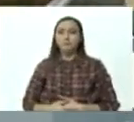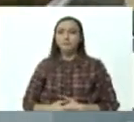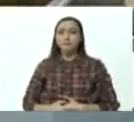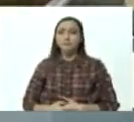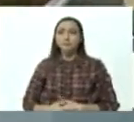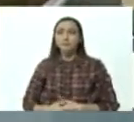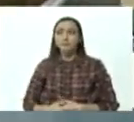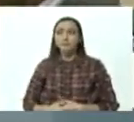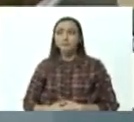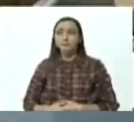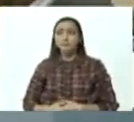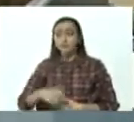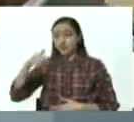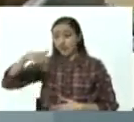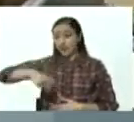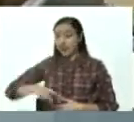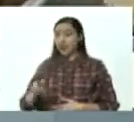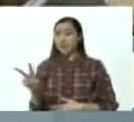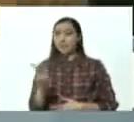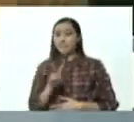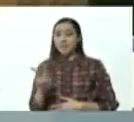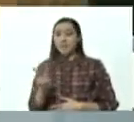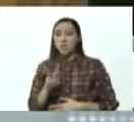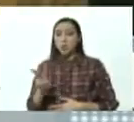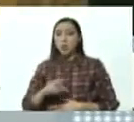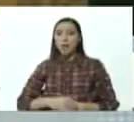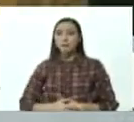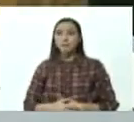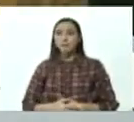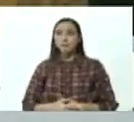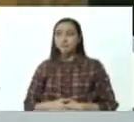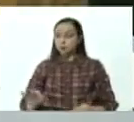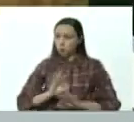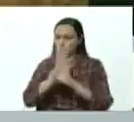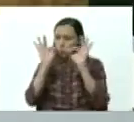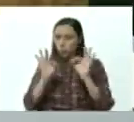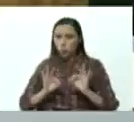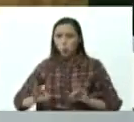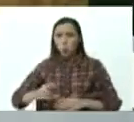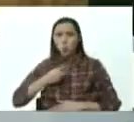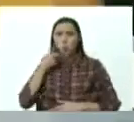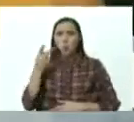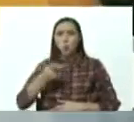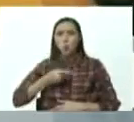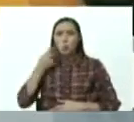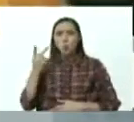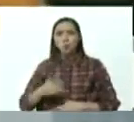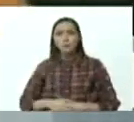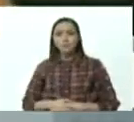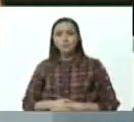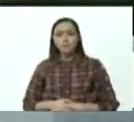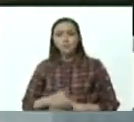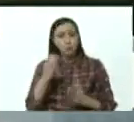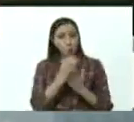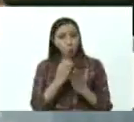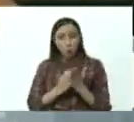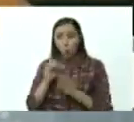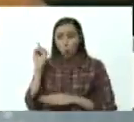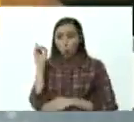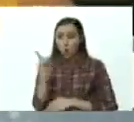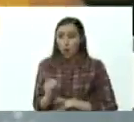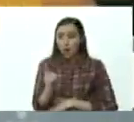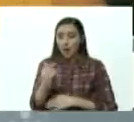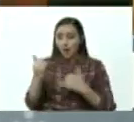en Venezuela el modelo político establecido en nuestra constitución